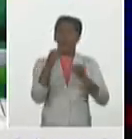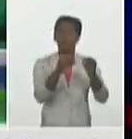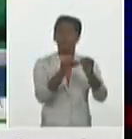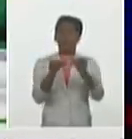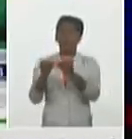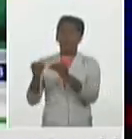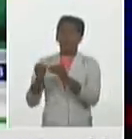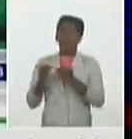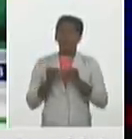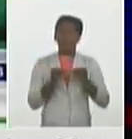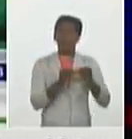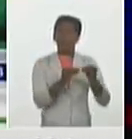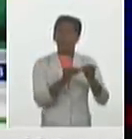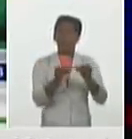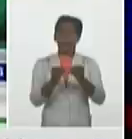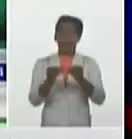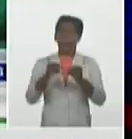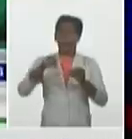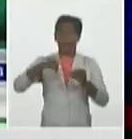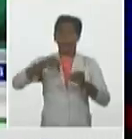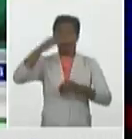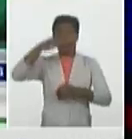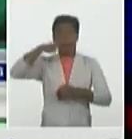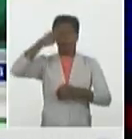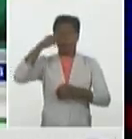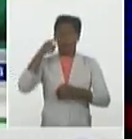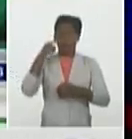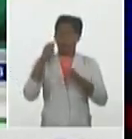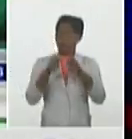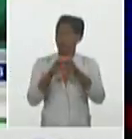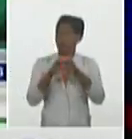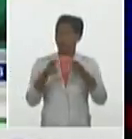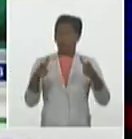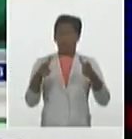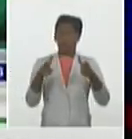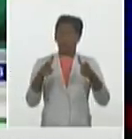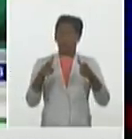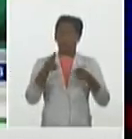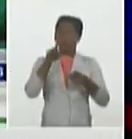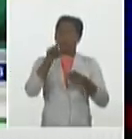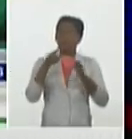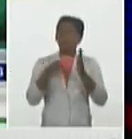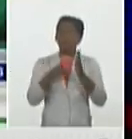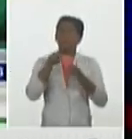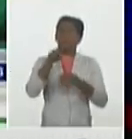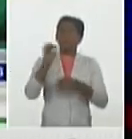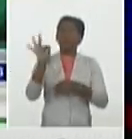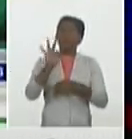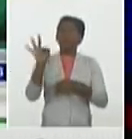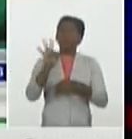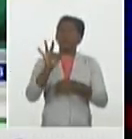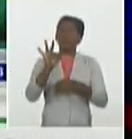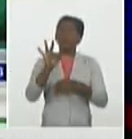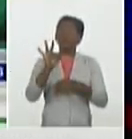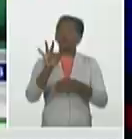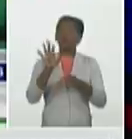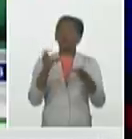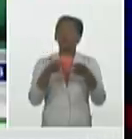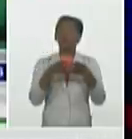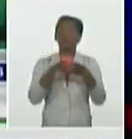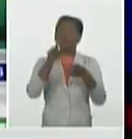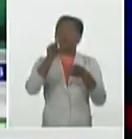nuestro territorio. Se diagnosticaron de los 1,188 1,164 son